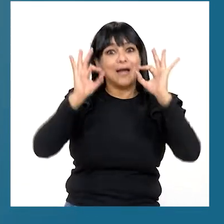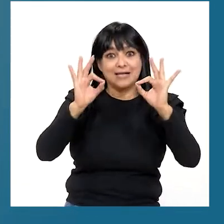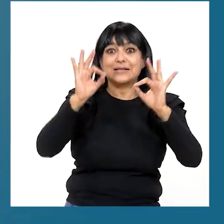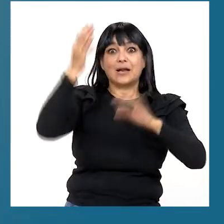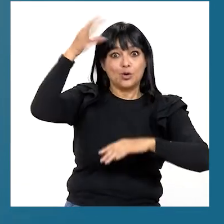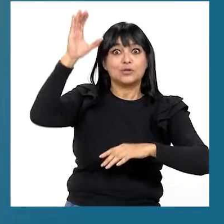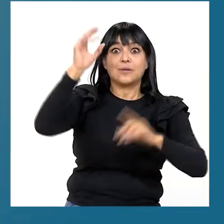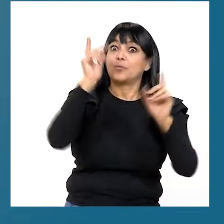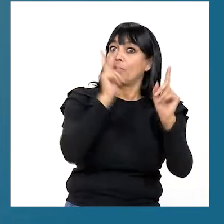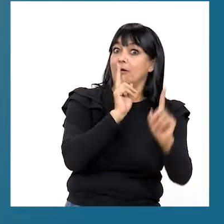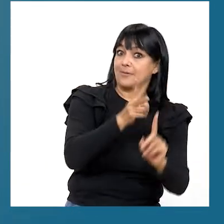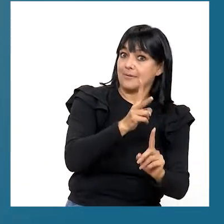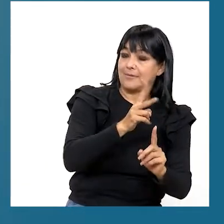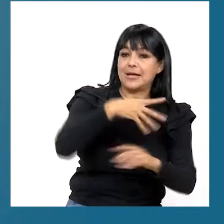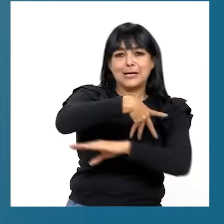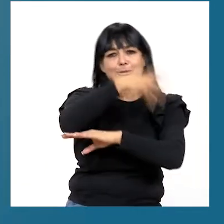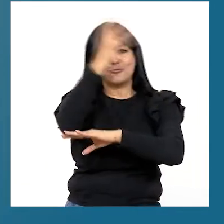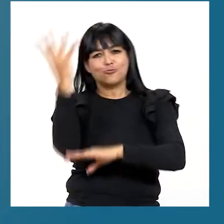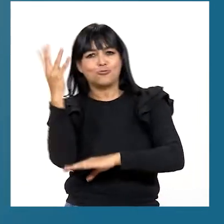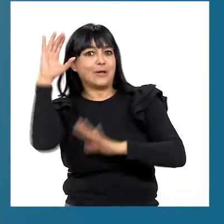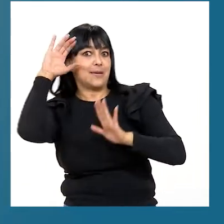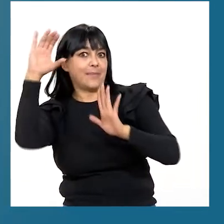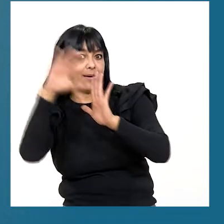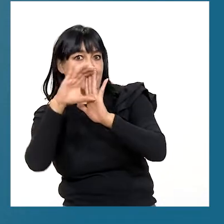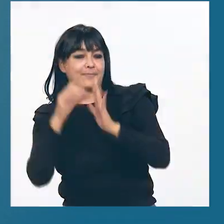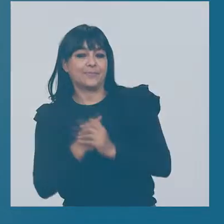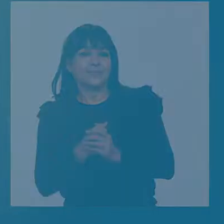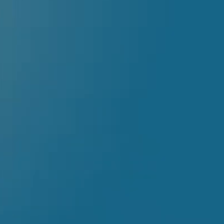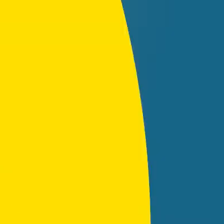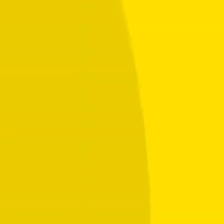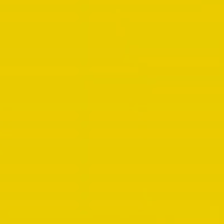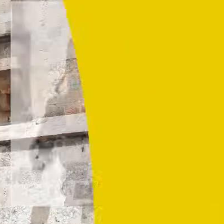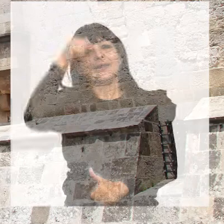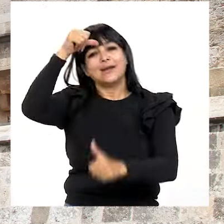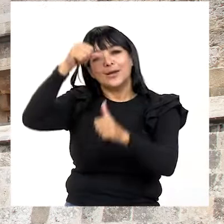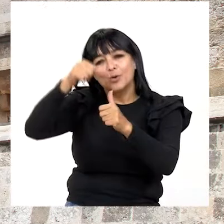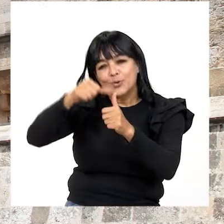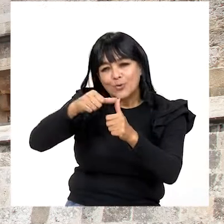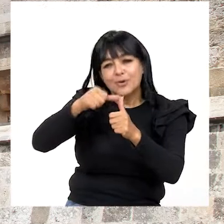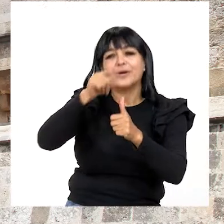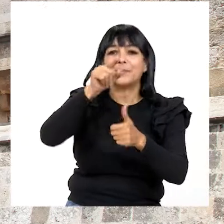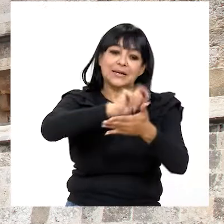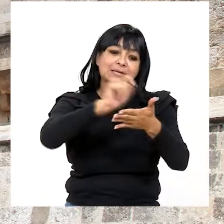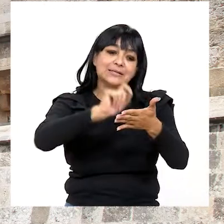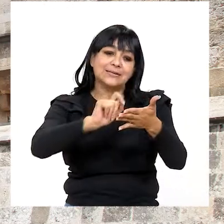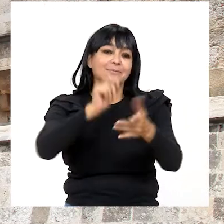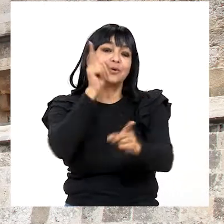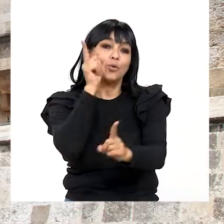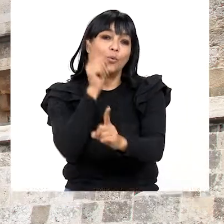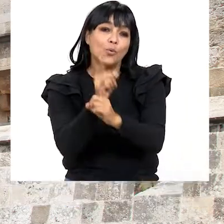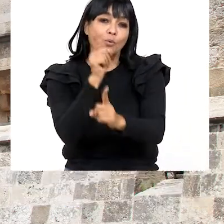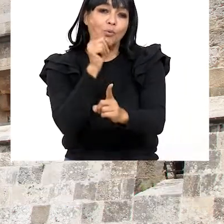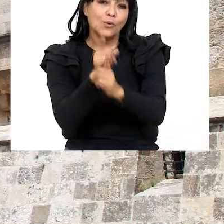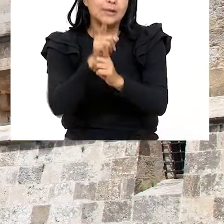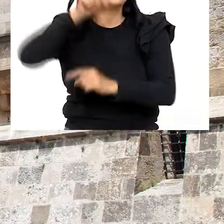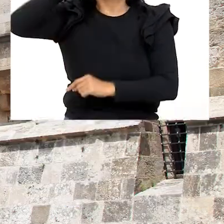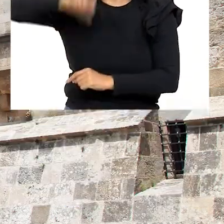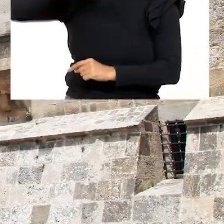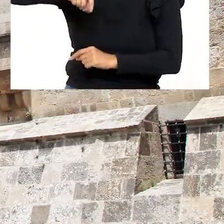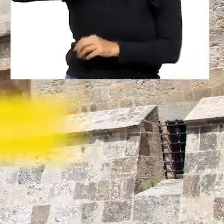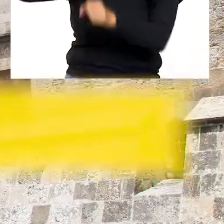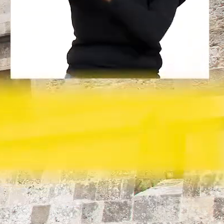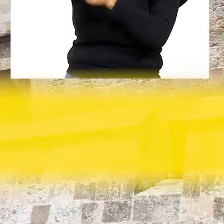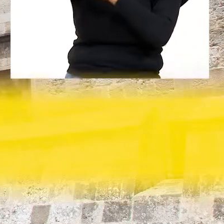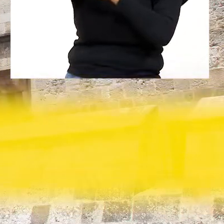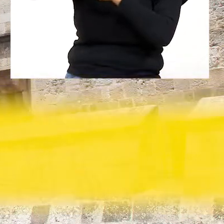Término real Arcoiris Imagen Recuerde Que para escribir correctamente